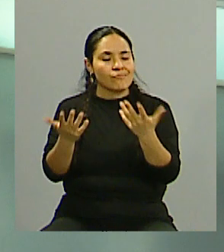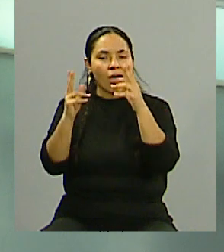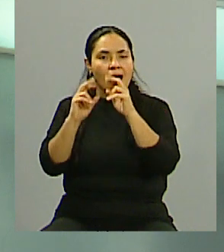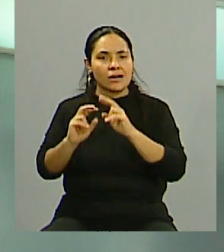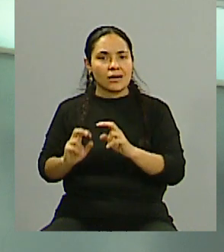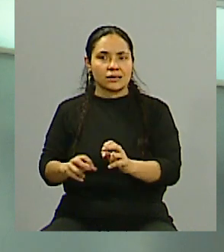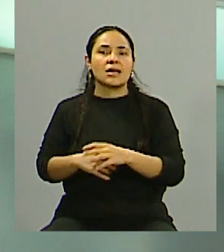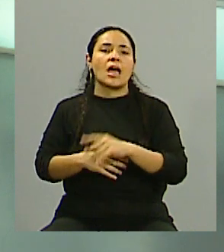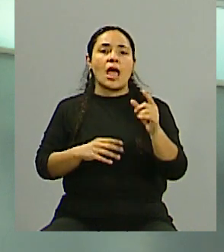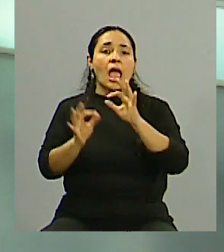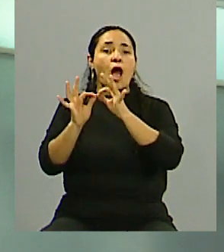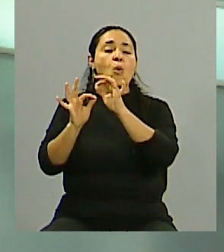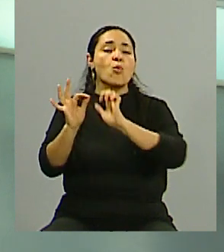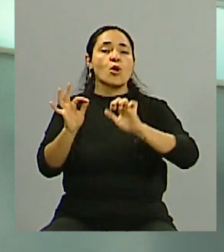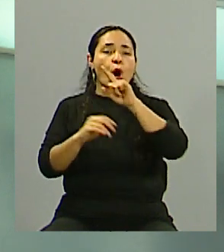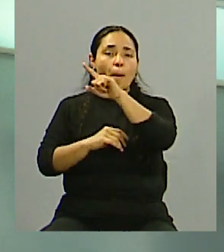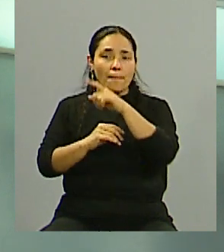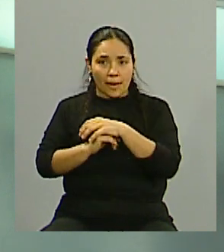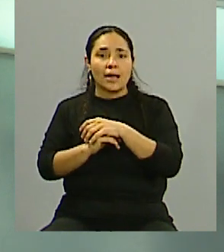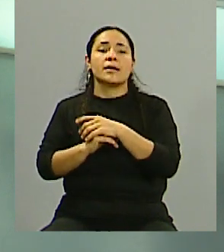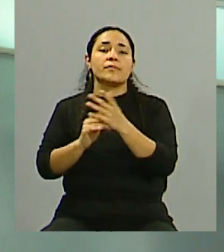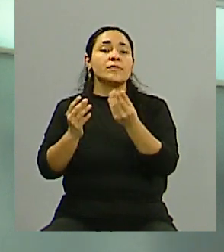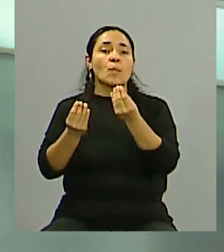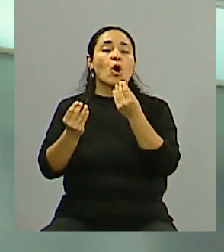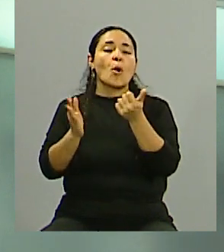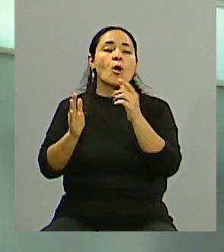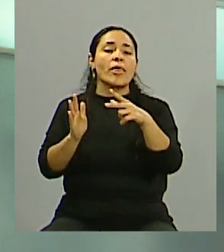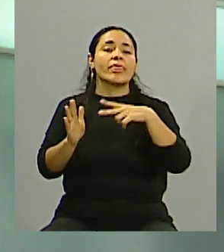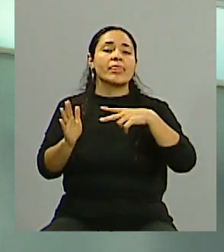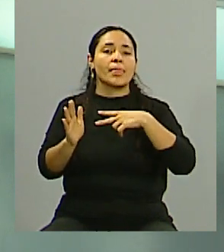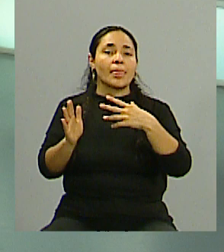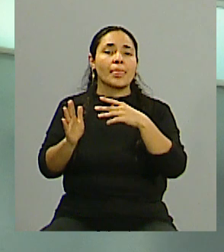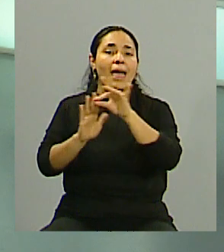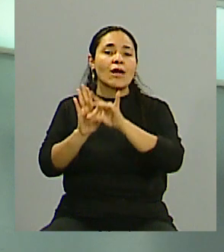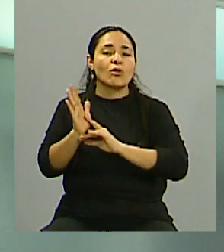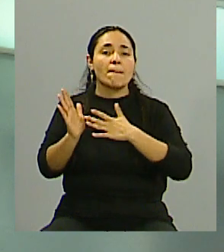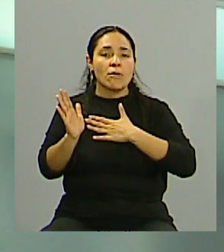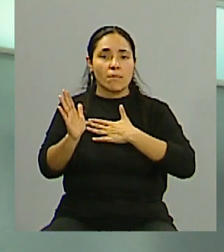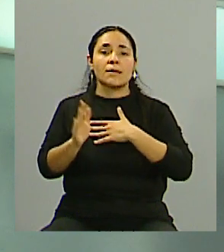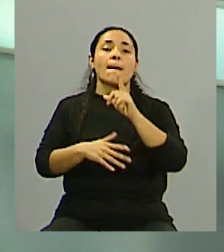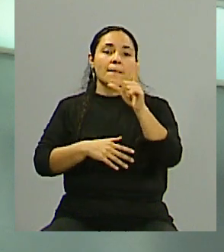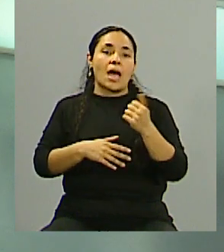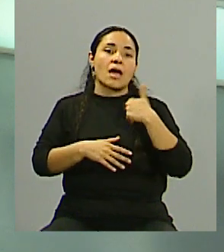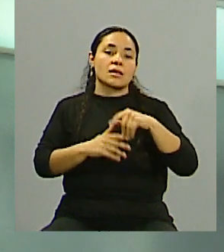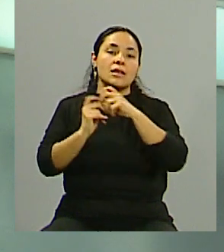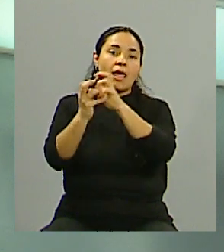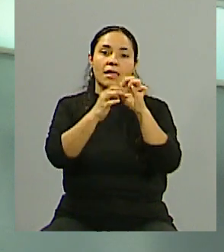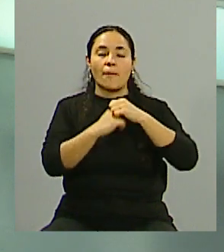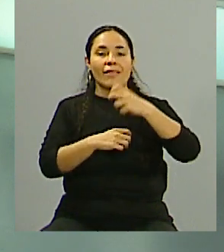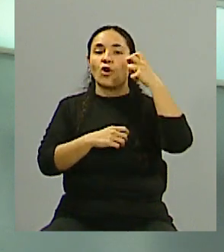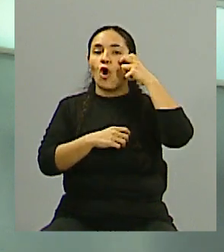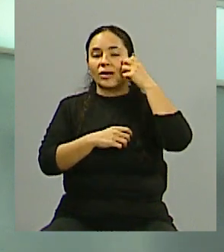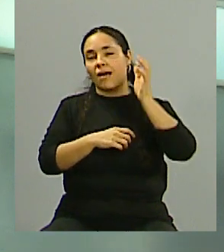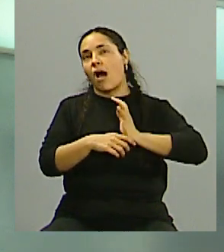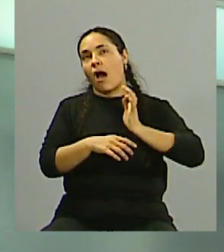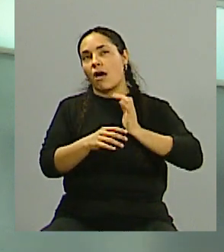de regulación está en Europa, con el Reglamento General de Usos Personales, de Datos Personales. Argentina ahora está en el debate, en el Congreso, un proyecto de